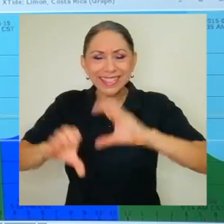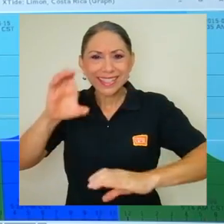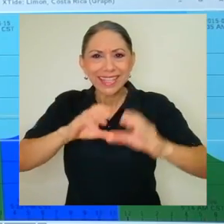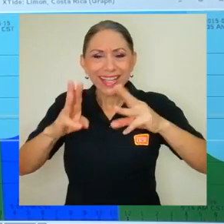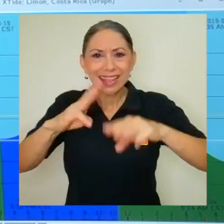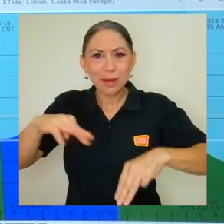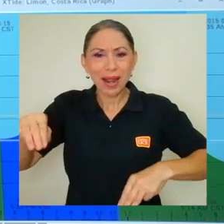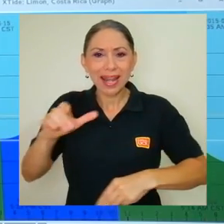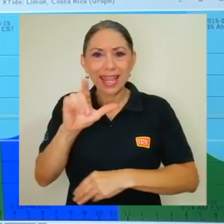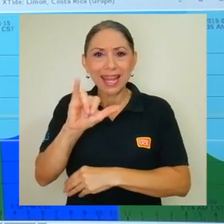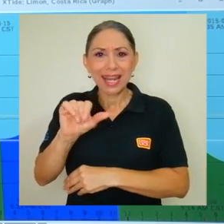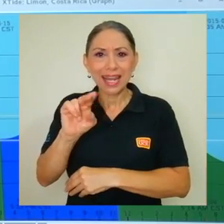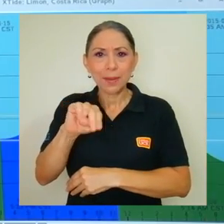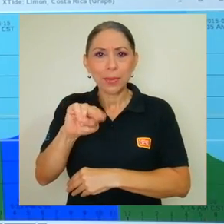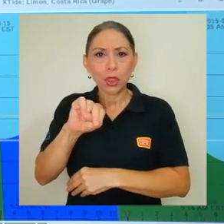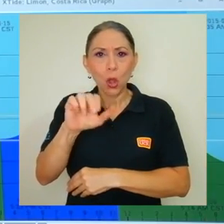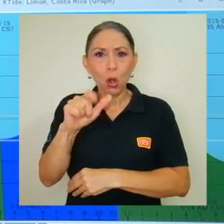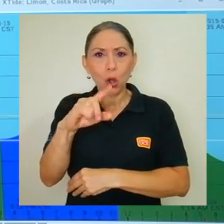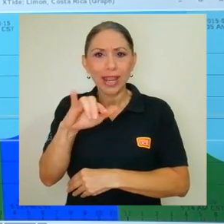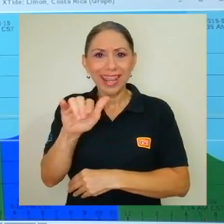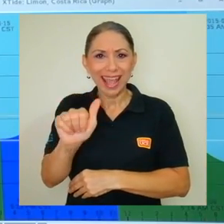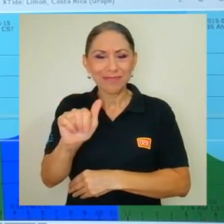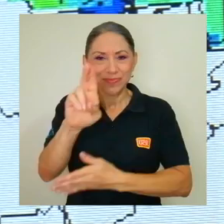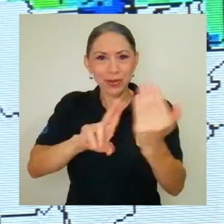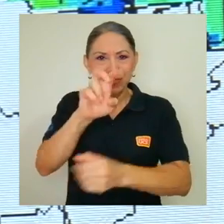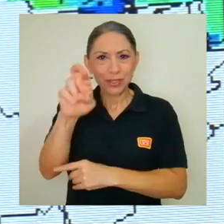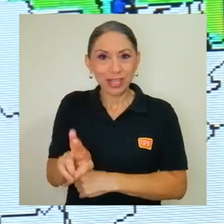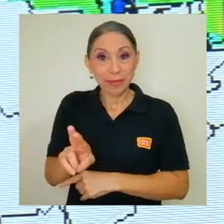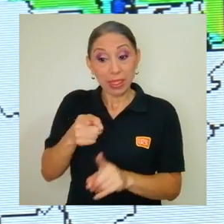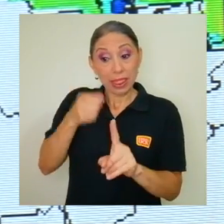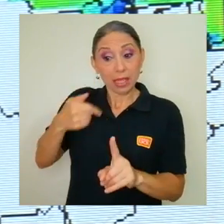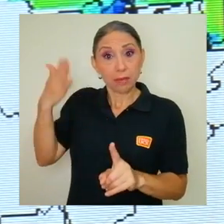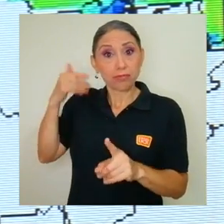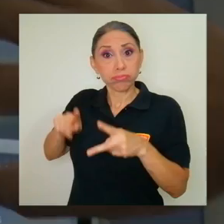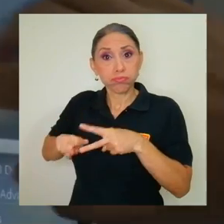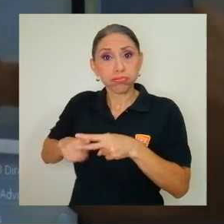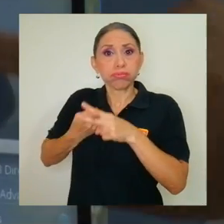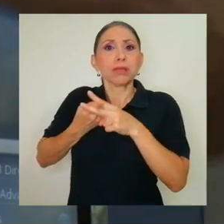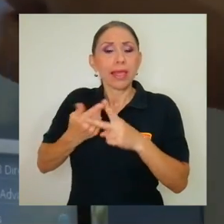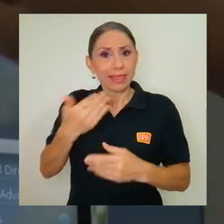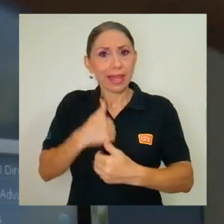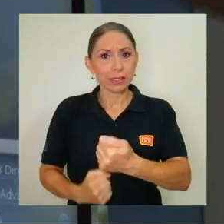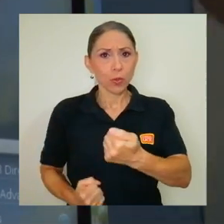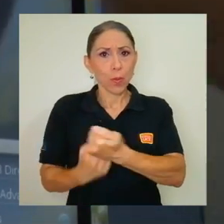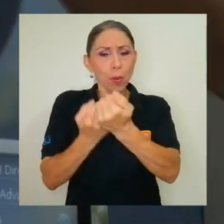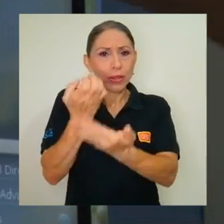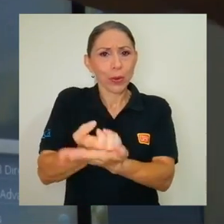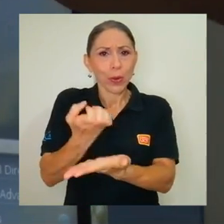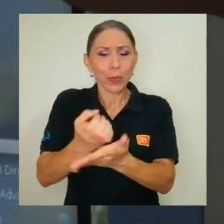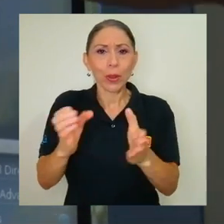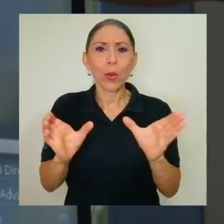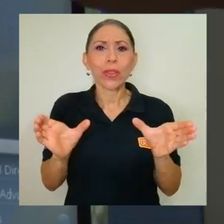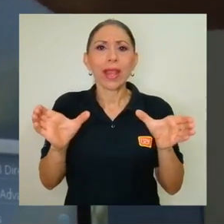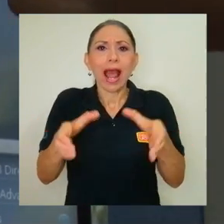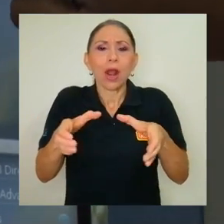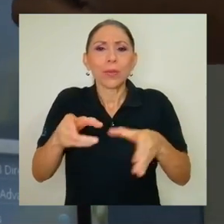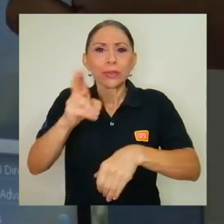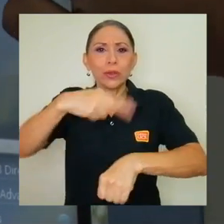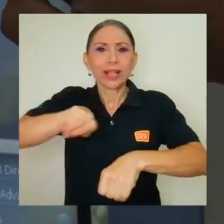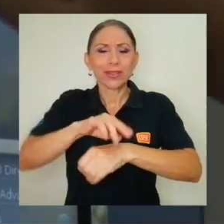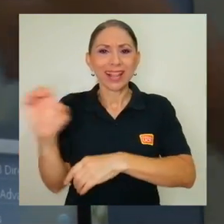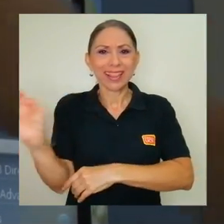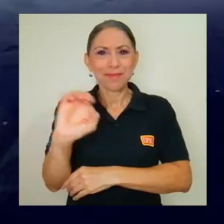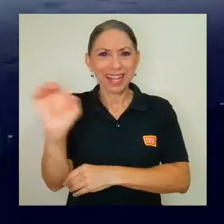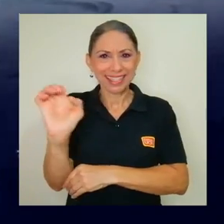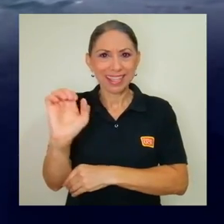Ciencias del Mar y Limnología de la Universidad de Costa Rica. Desde su creación, ha contado con el soporte económico de la Comisión Nacional de